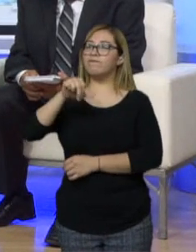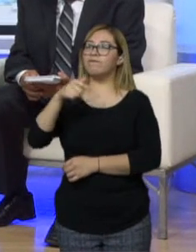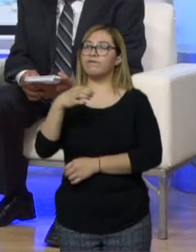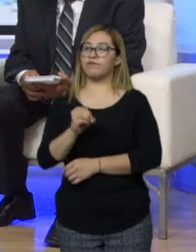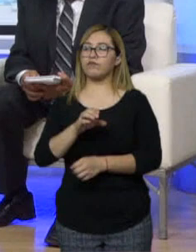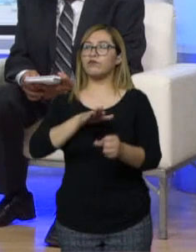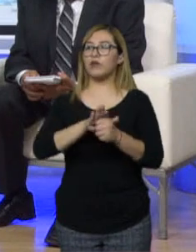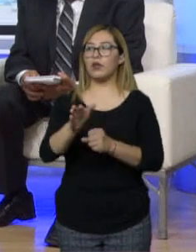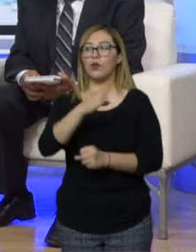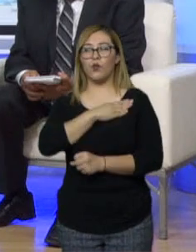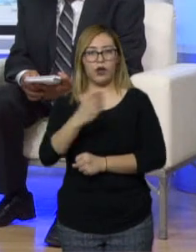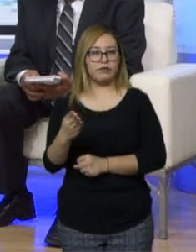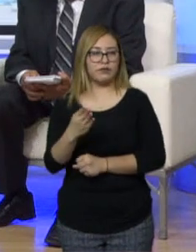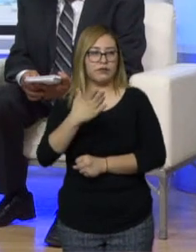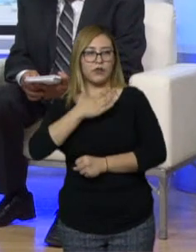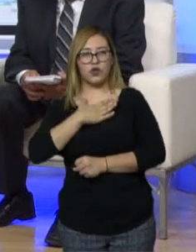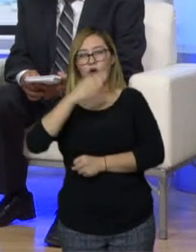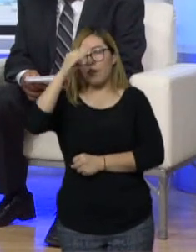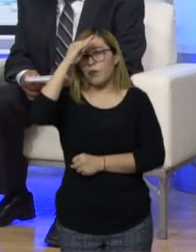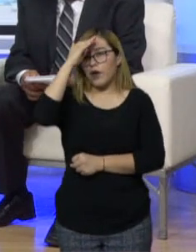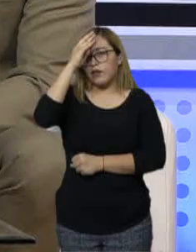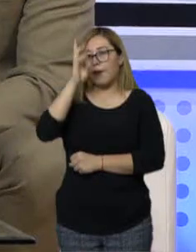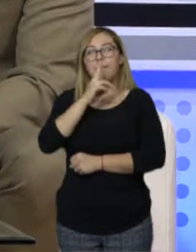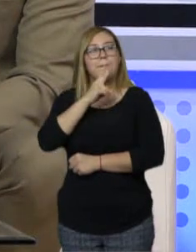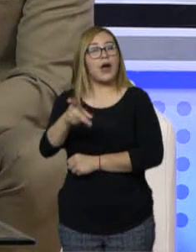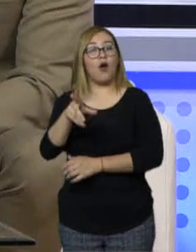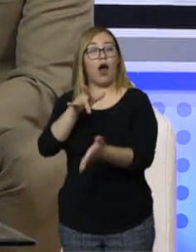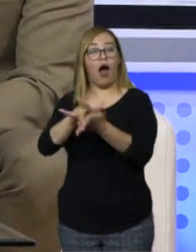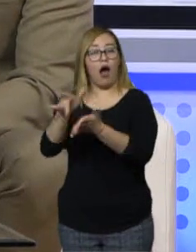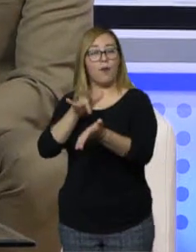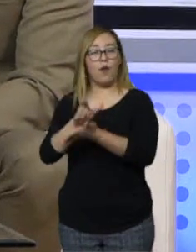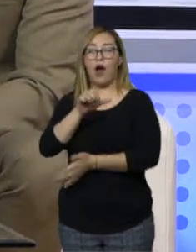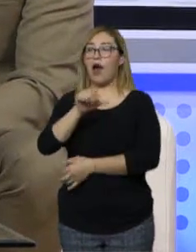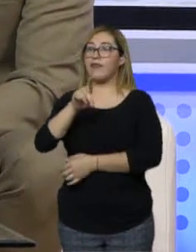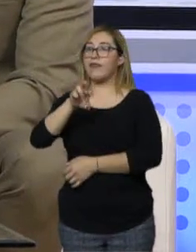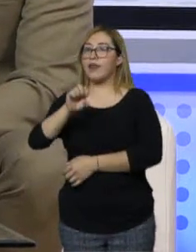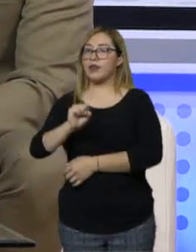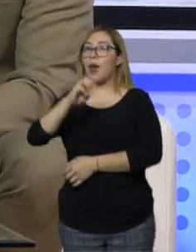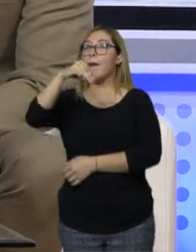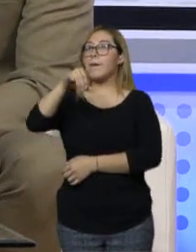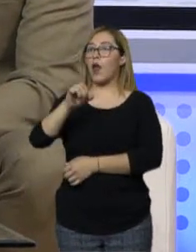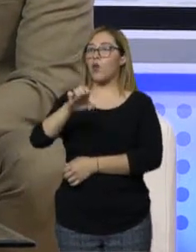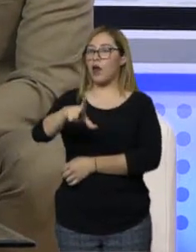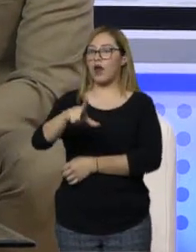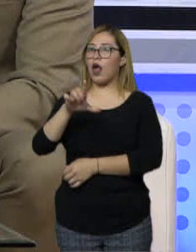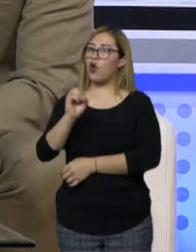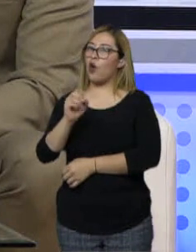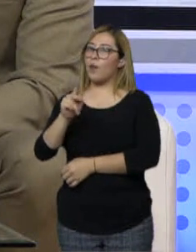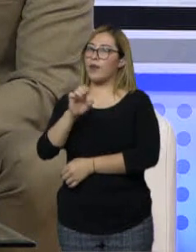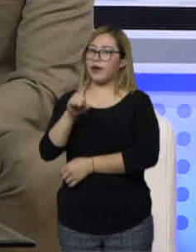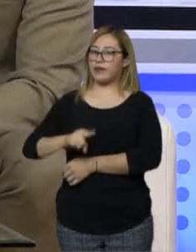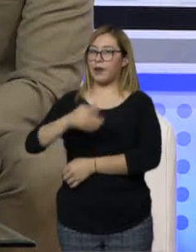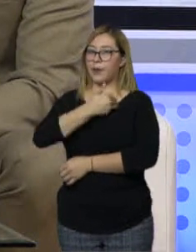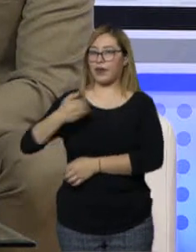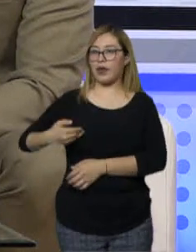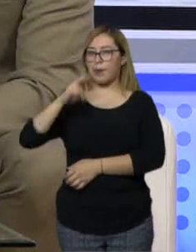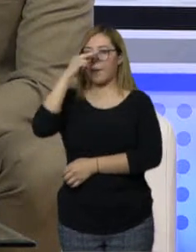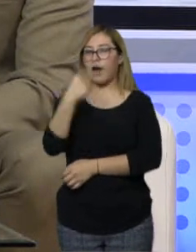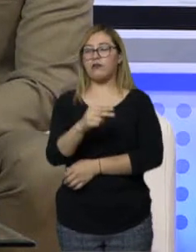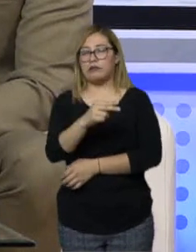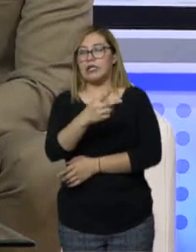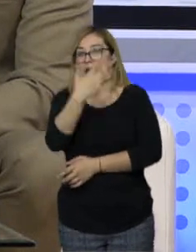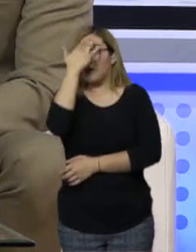Porque, digo, la ventaja yo la veo en Andrés Manuel López Obrador. La ventaja la tiene él. Sabemos cómo estaba la situación de